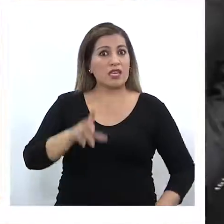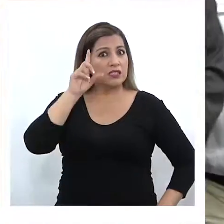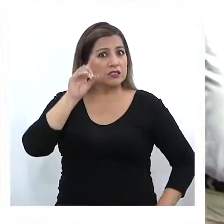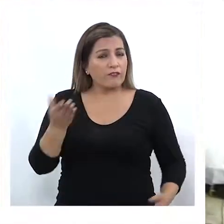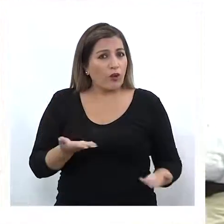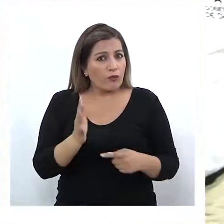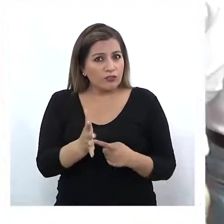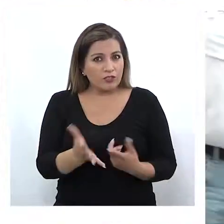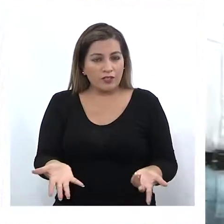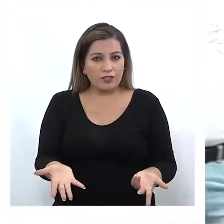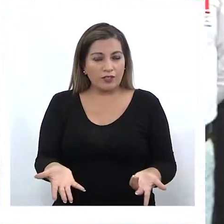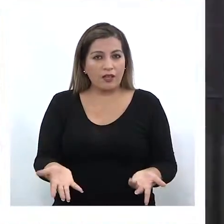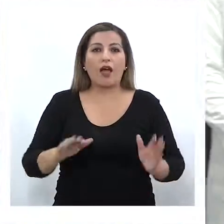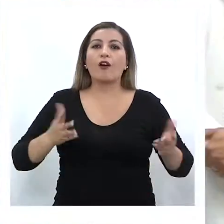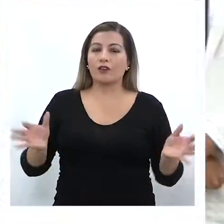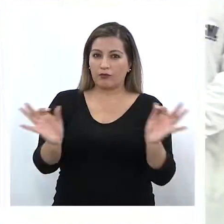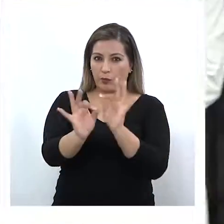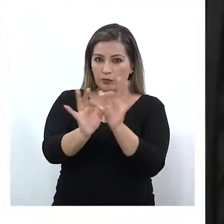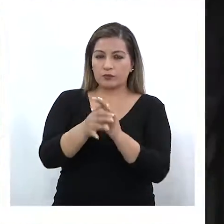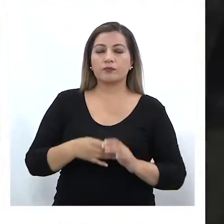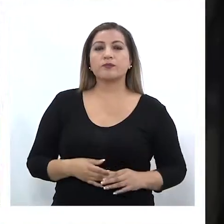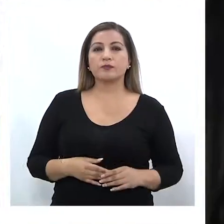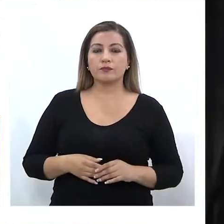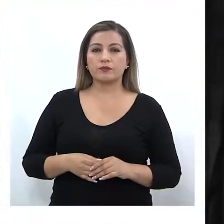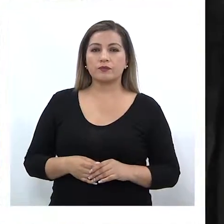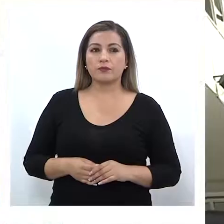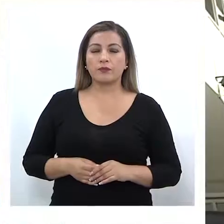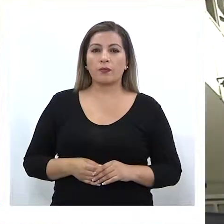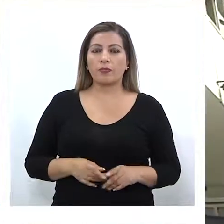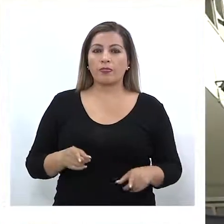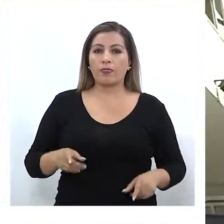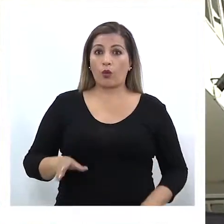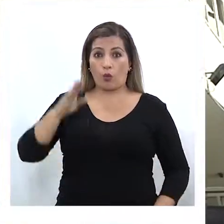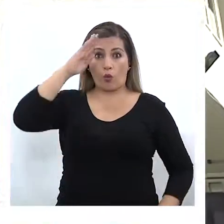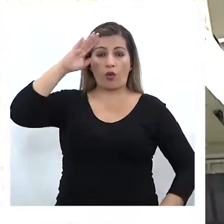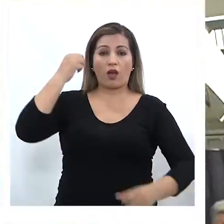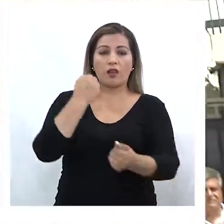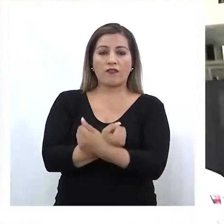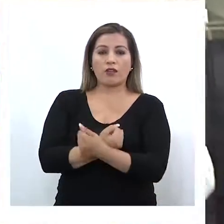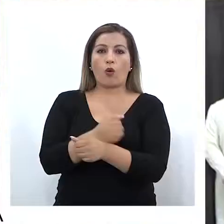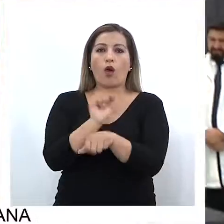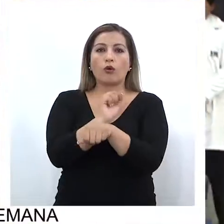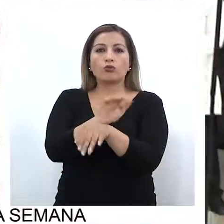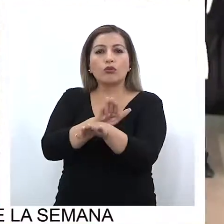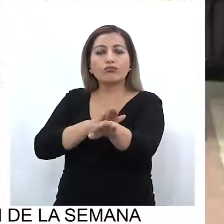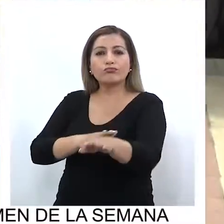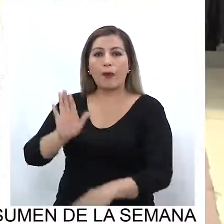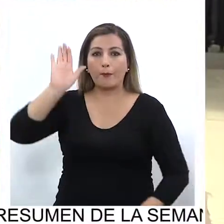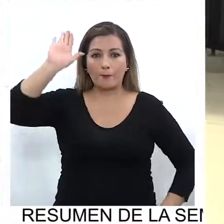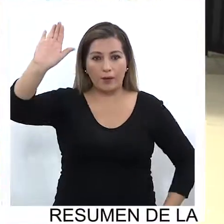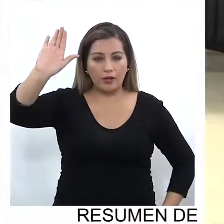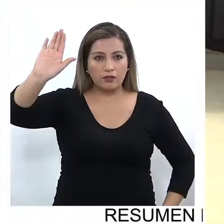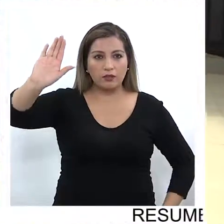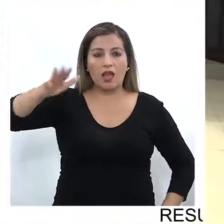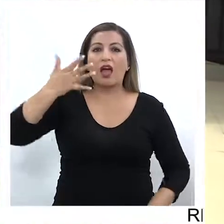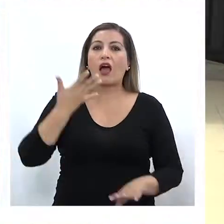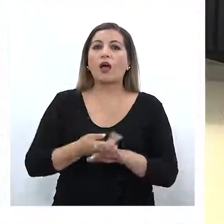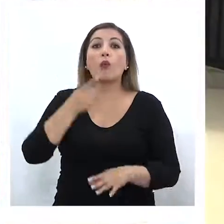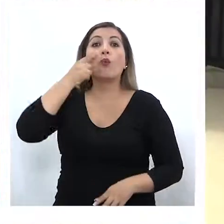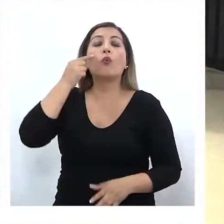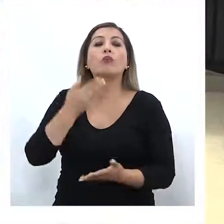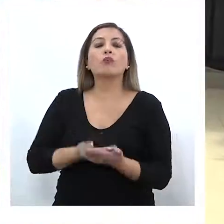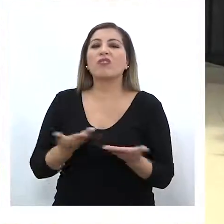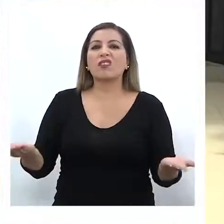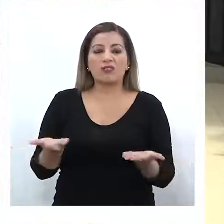cómo funcionará? Aquí le explicamos. Al momento en que el carabinero pida la documentación, le entregará un kit de prueba,